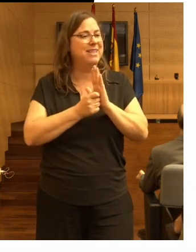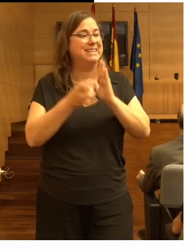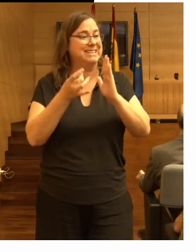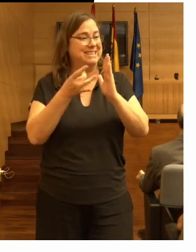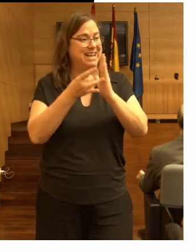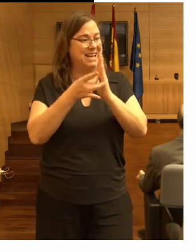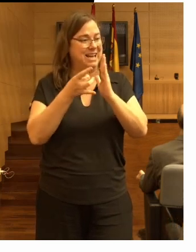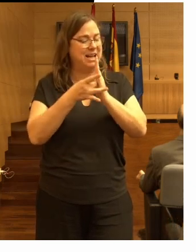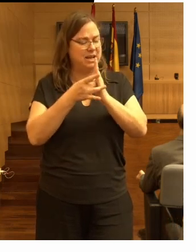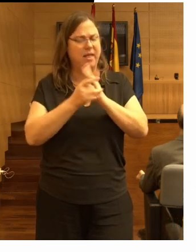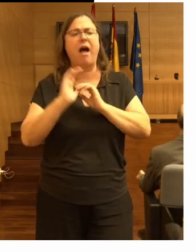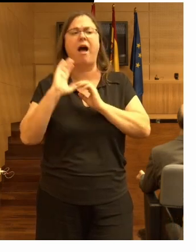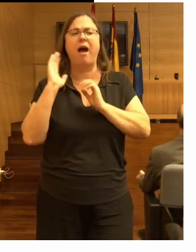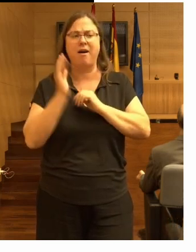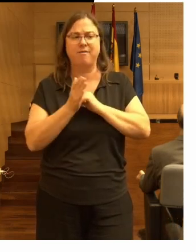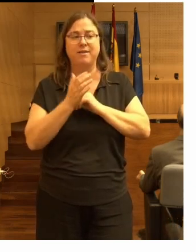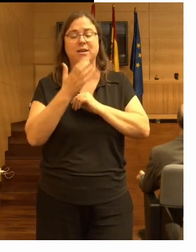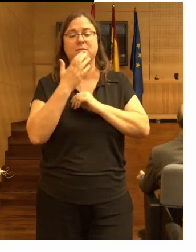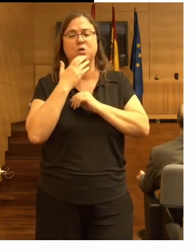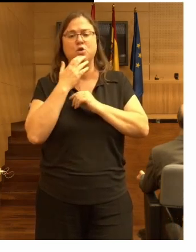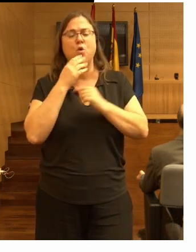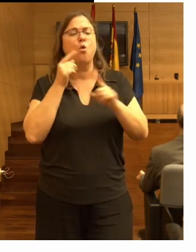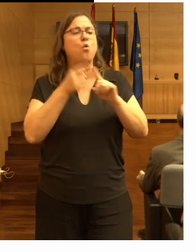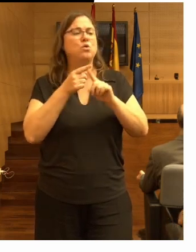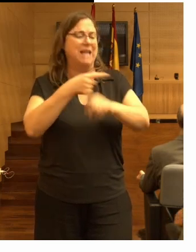incluyen muchas cosas el uso de catéter